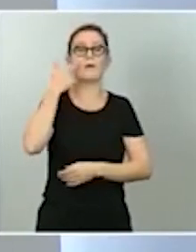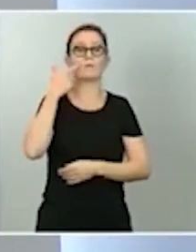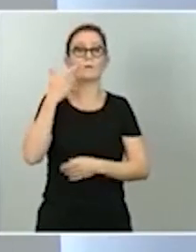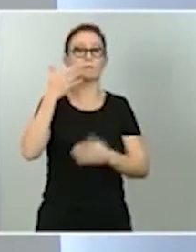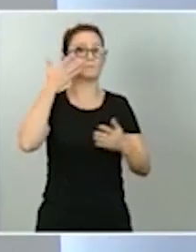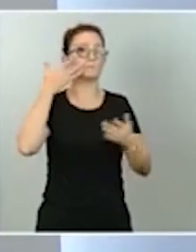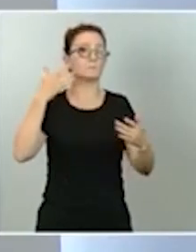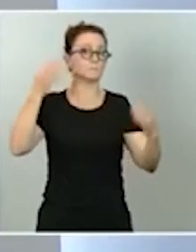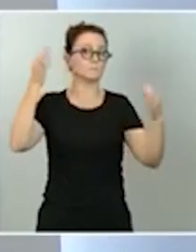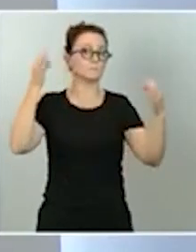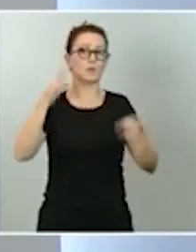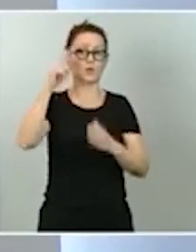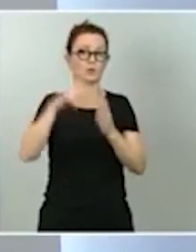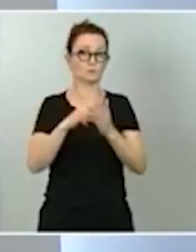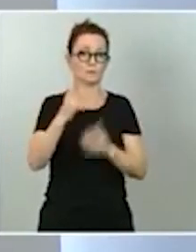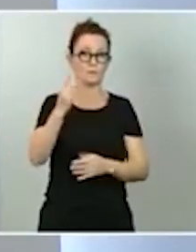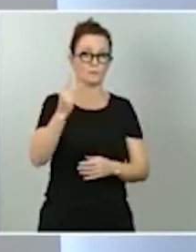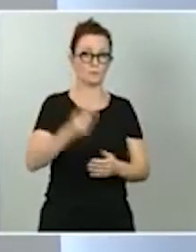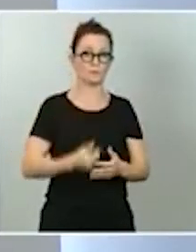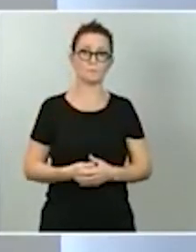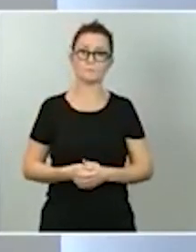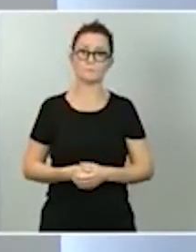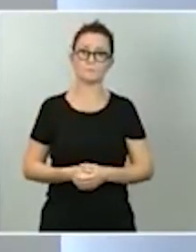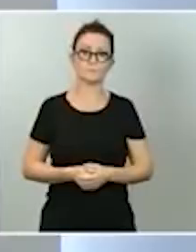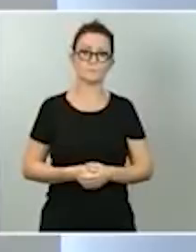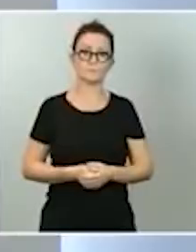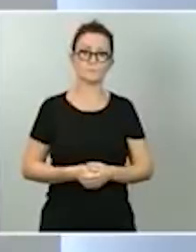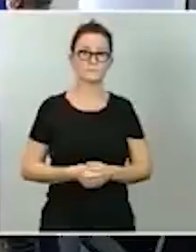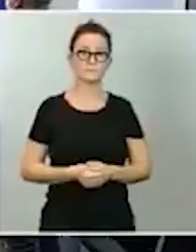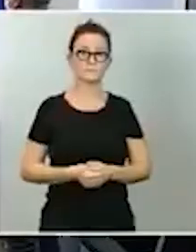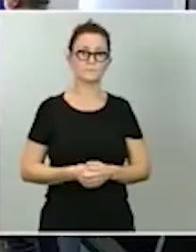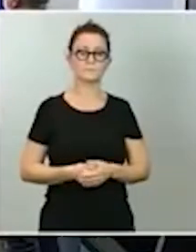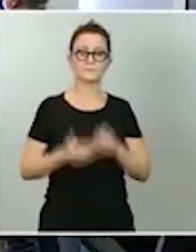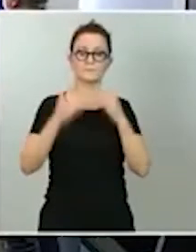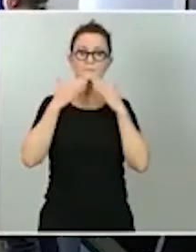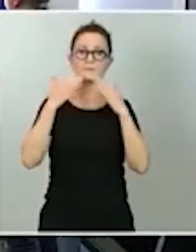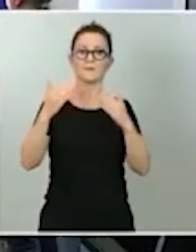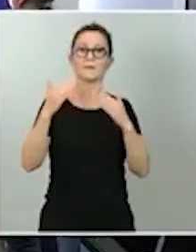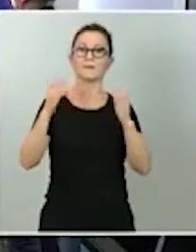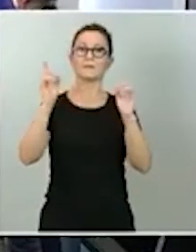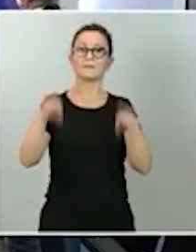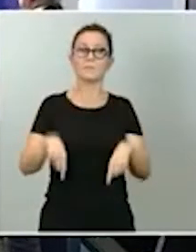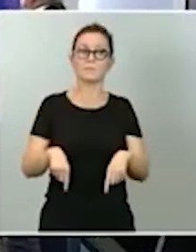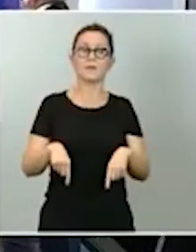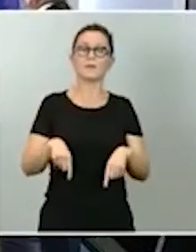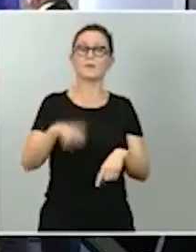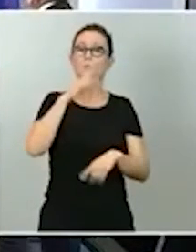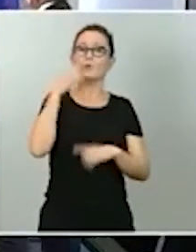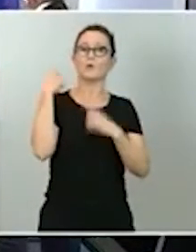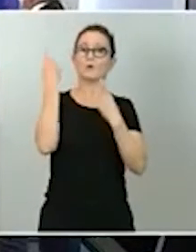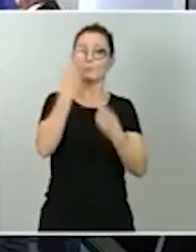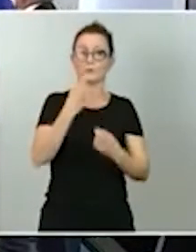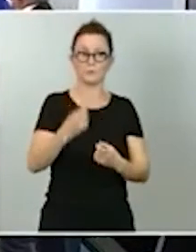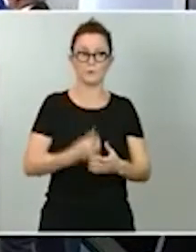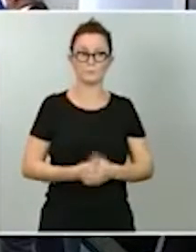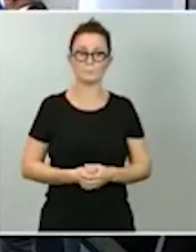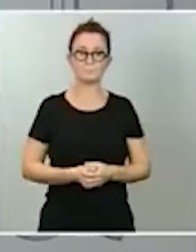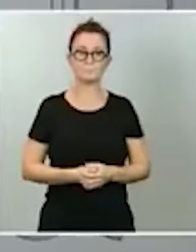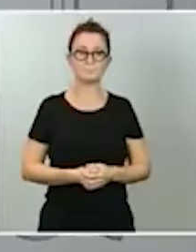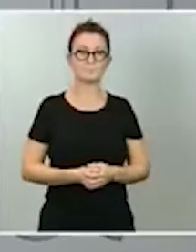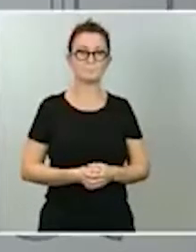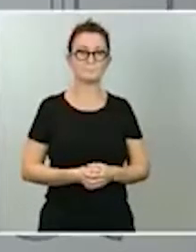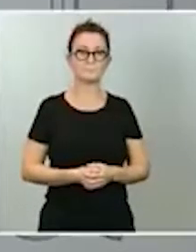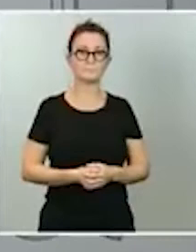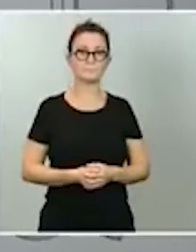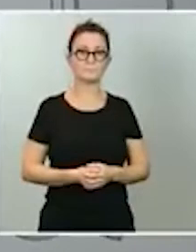2021. Sí, gracias también por la pregunta. Bueno, yo creo que antes he querido